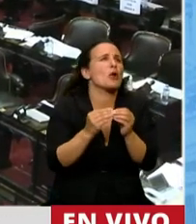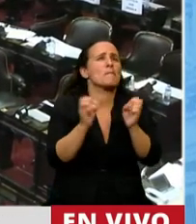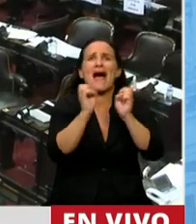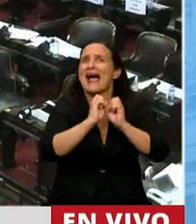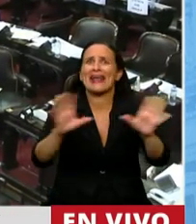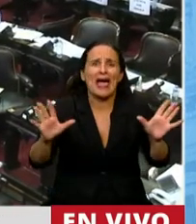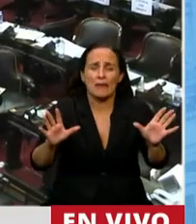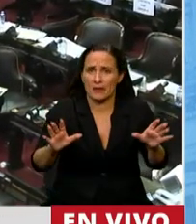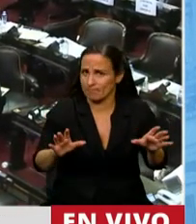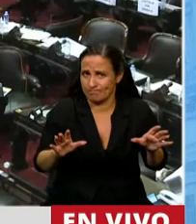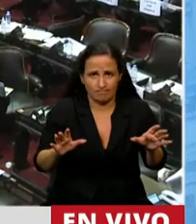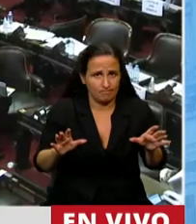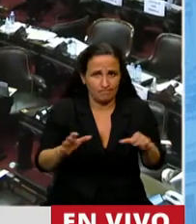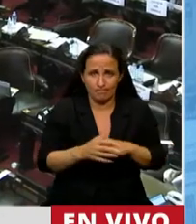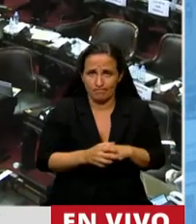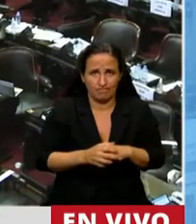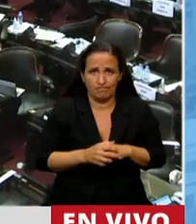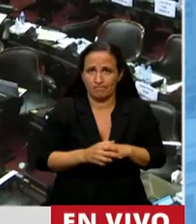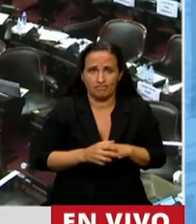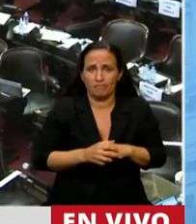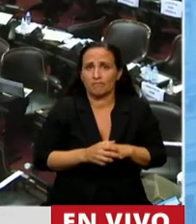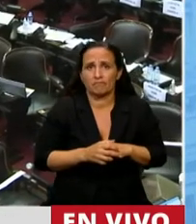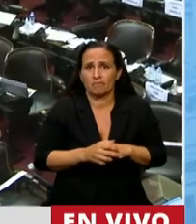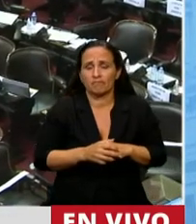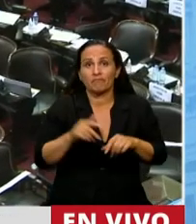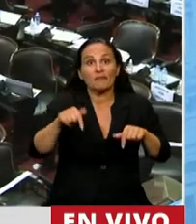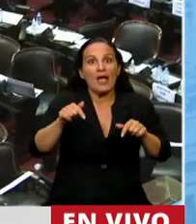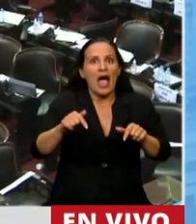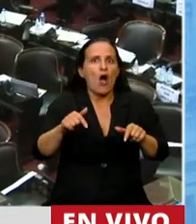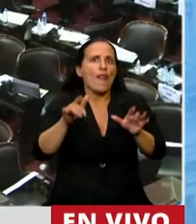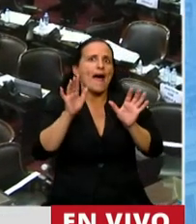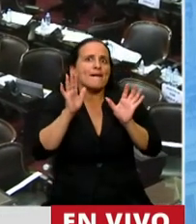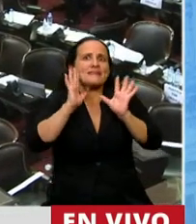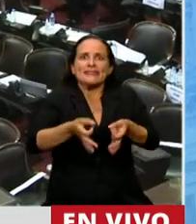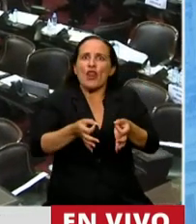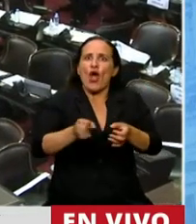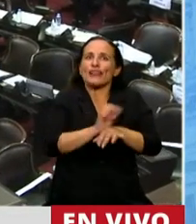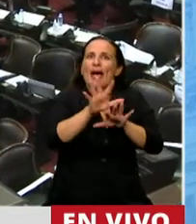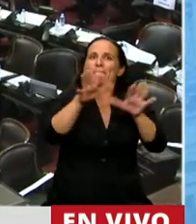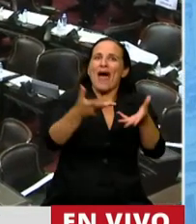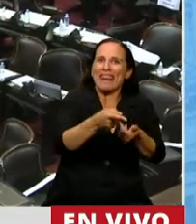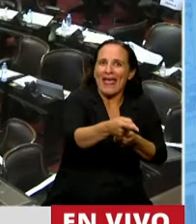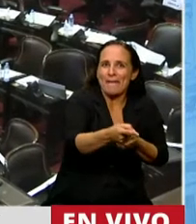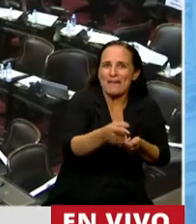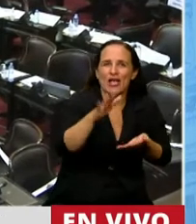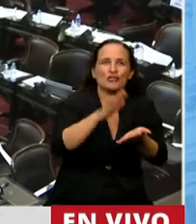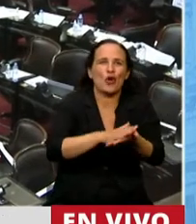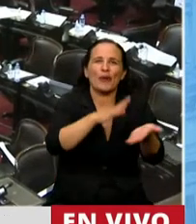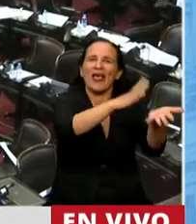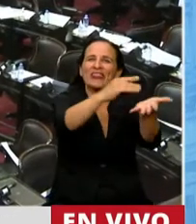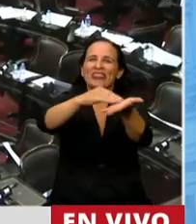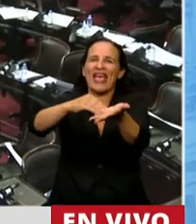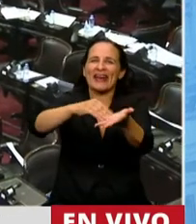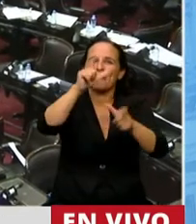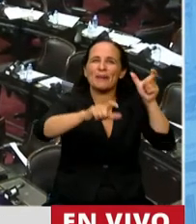y que emergió con muchísima claridad durante la pandemia, las ocupaciones de tierras,